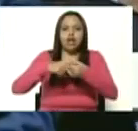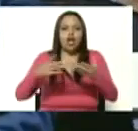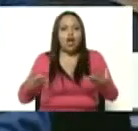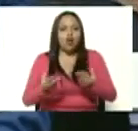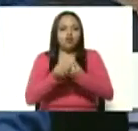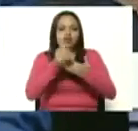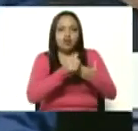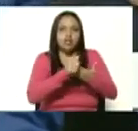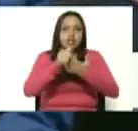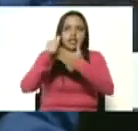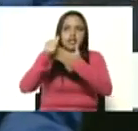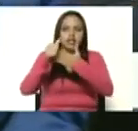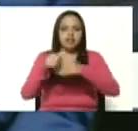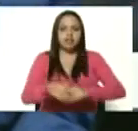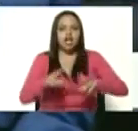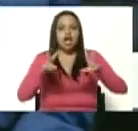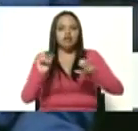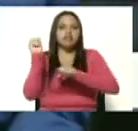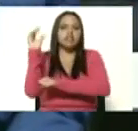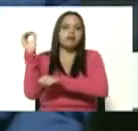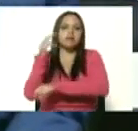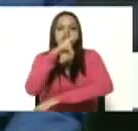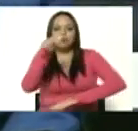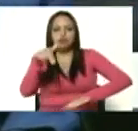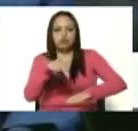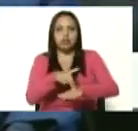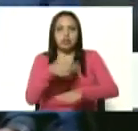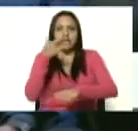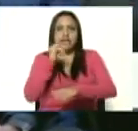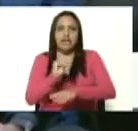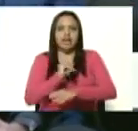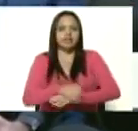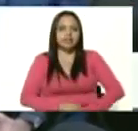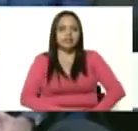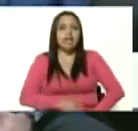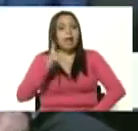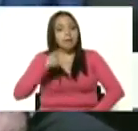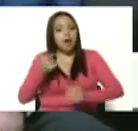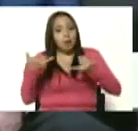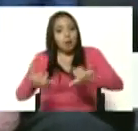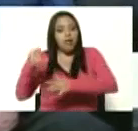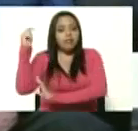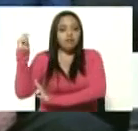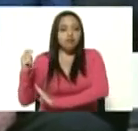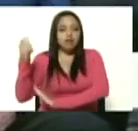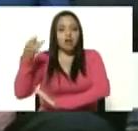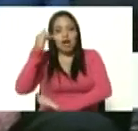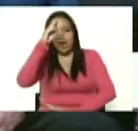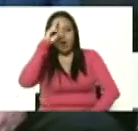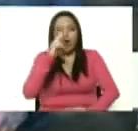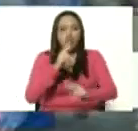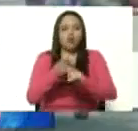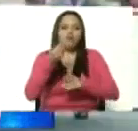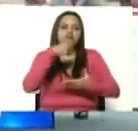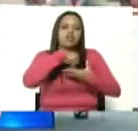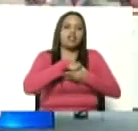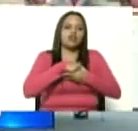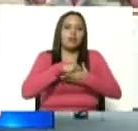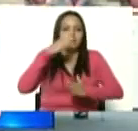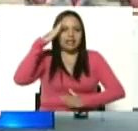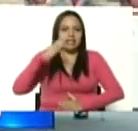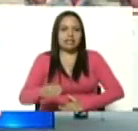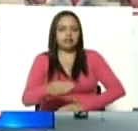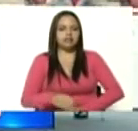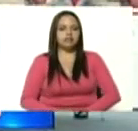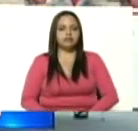lideresas en la nueva Asamblea Nacional y son flamantes diputados que llevan el honor militar en la Fuerza Armada